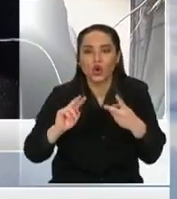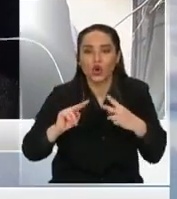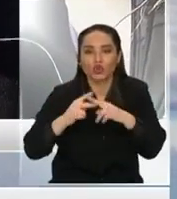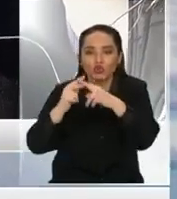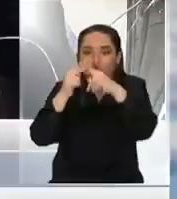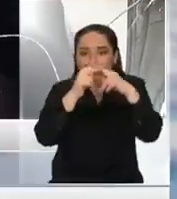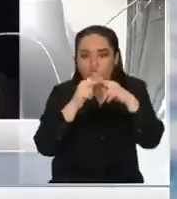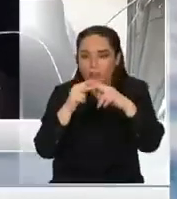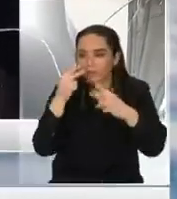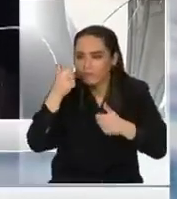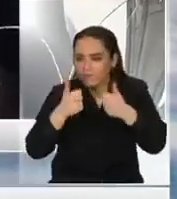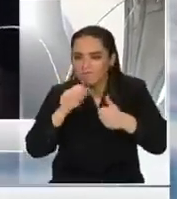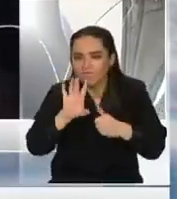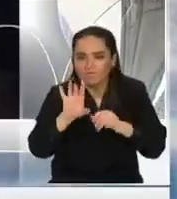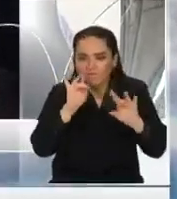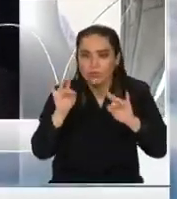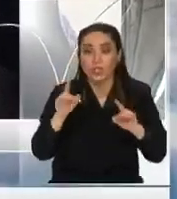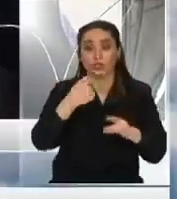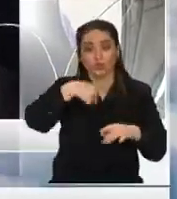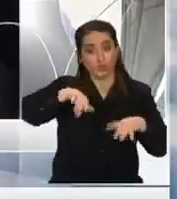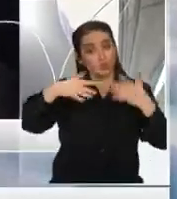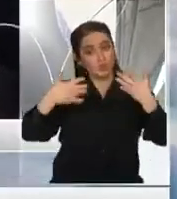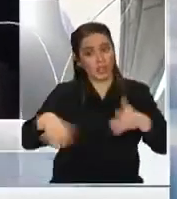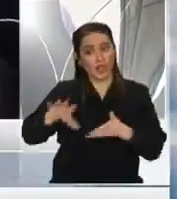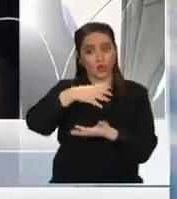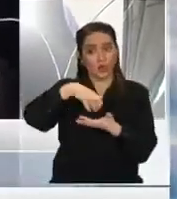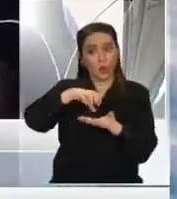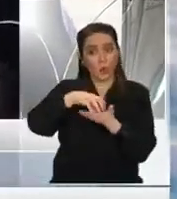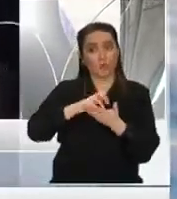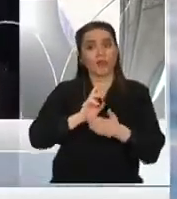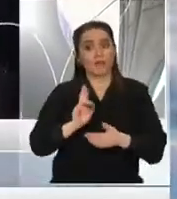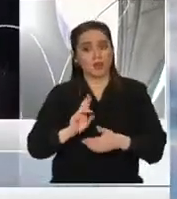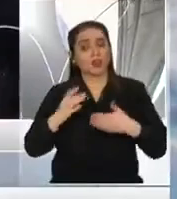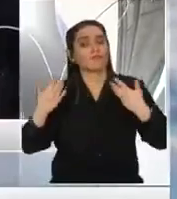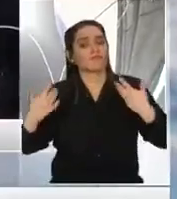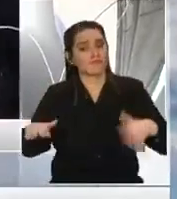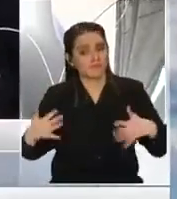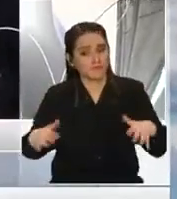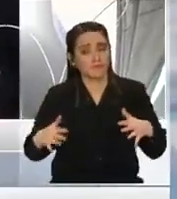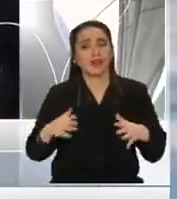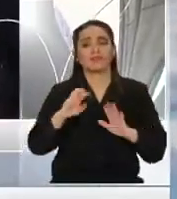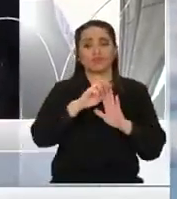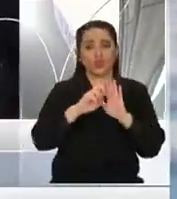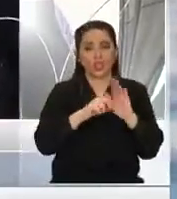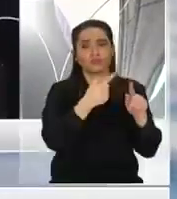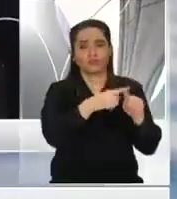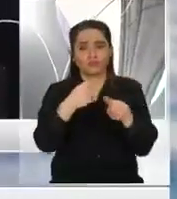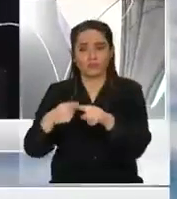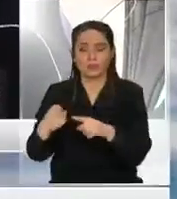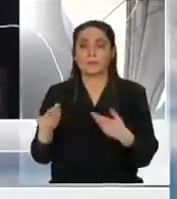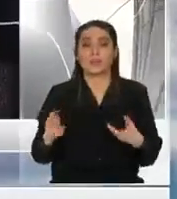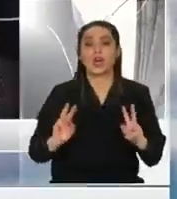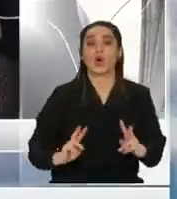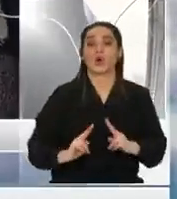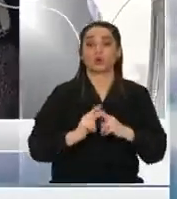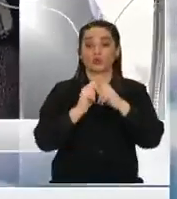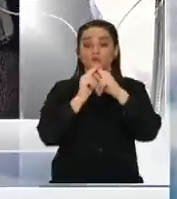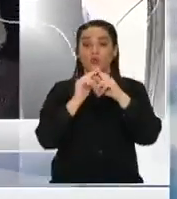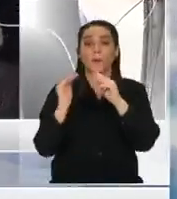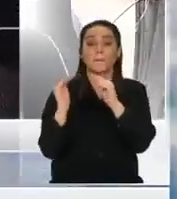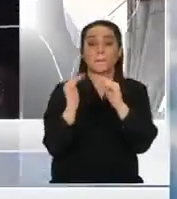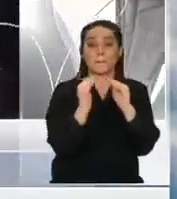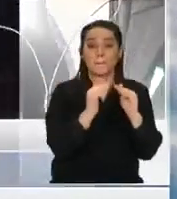lo estamos haciendo en Recoleta hace mucho tiempo, vamos con varios proyectos, está la construcción de viviendas municipales